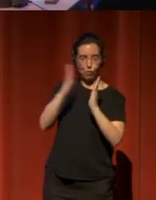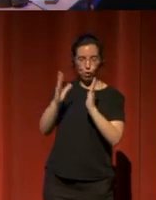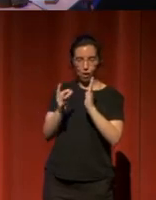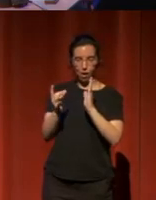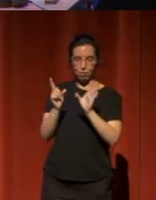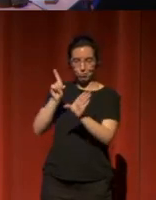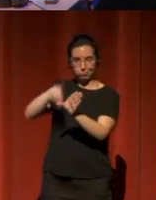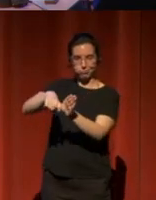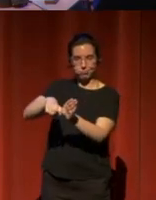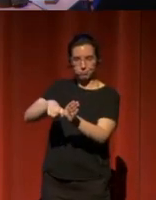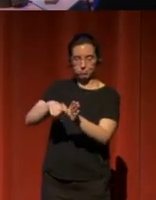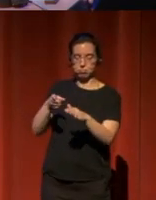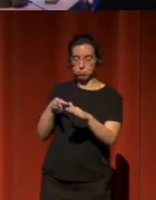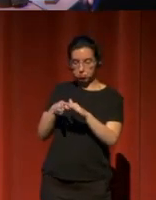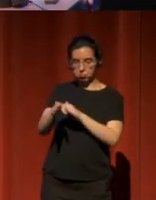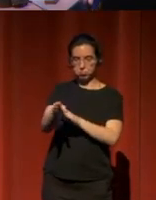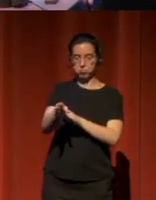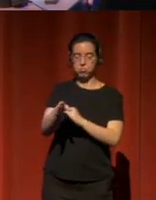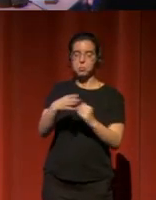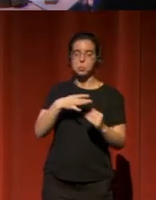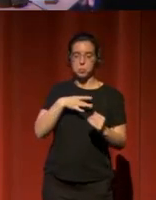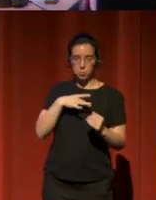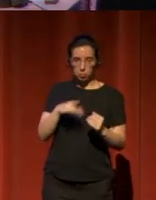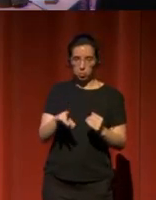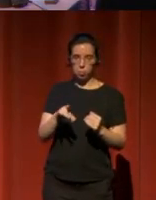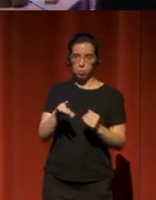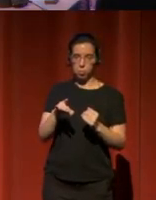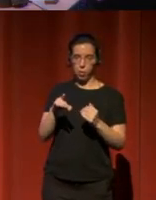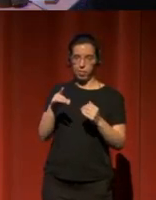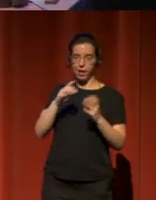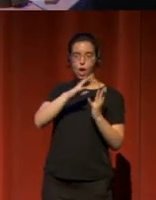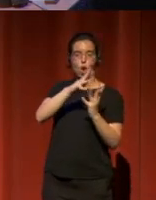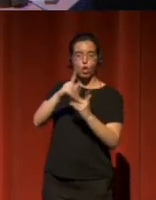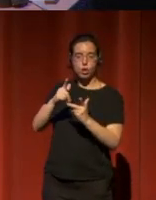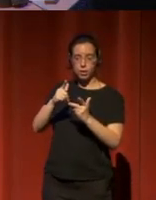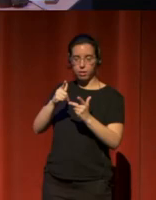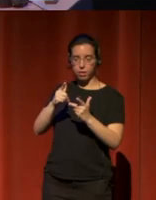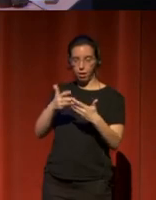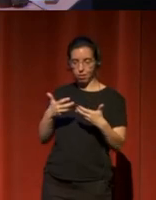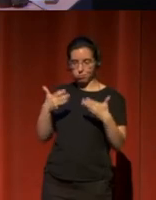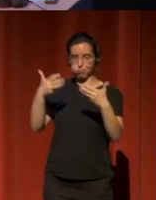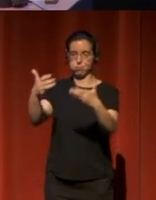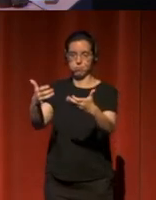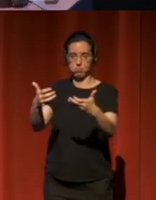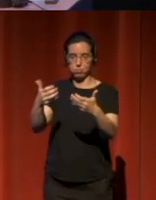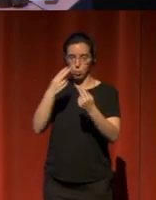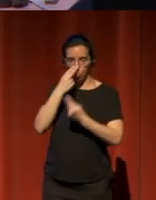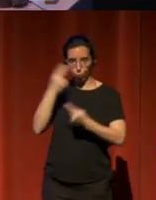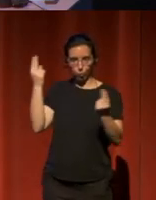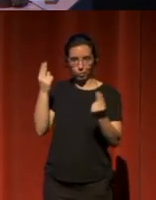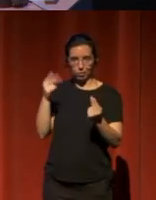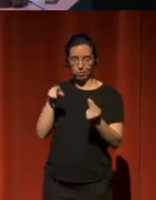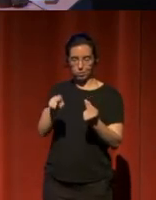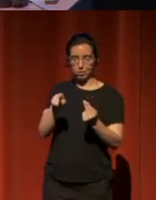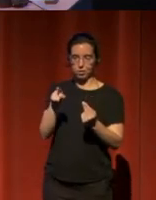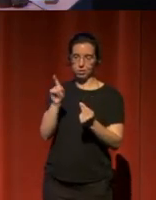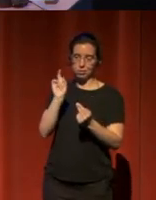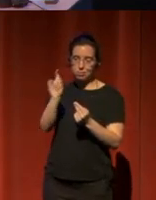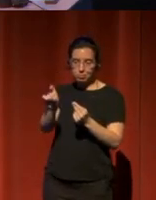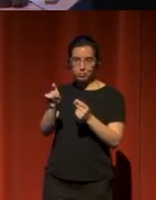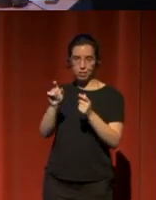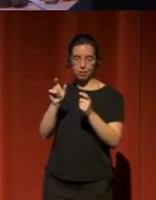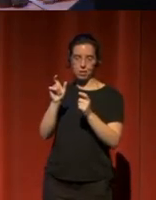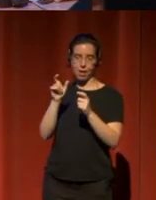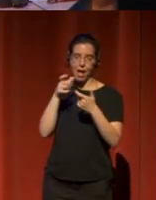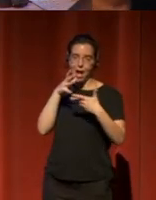eso os permitirá, entre otras cosas, publicar una noticia que saldrá publicada en la pestaña de actualidad.